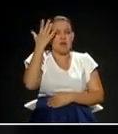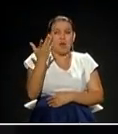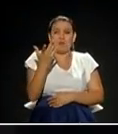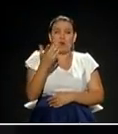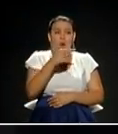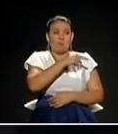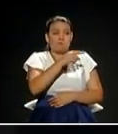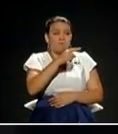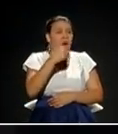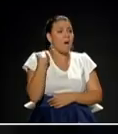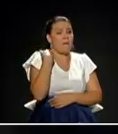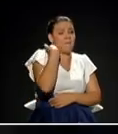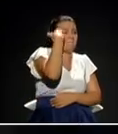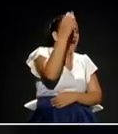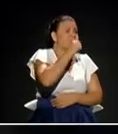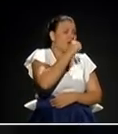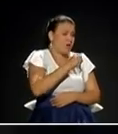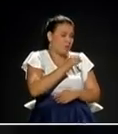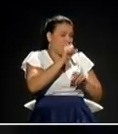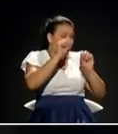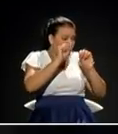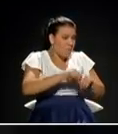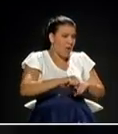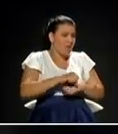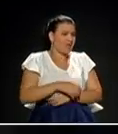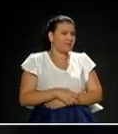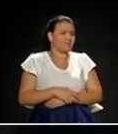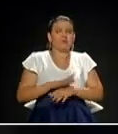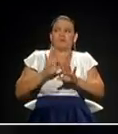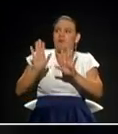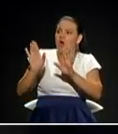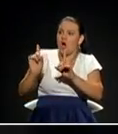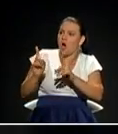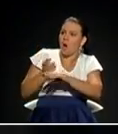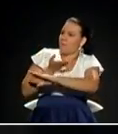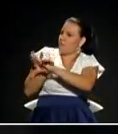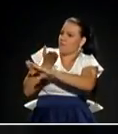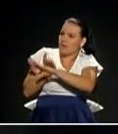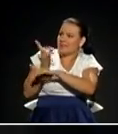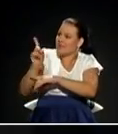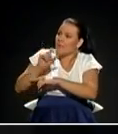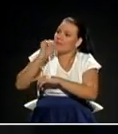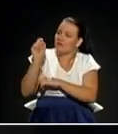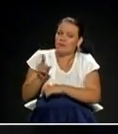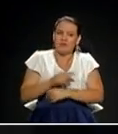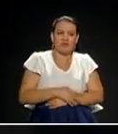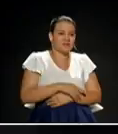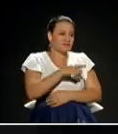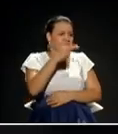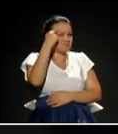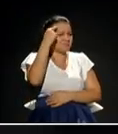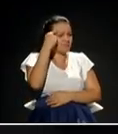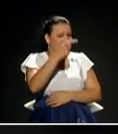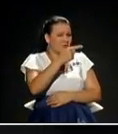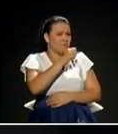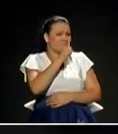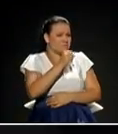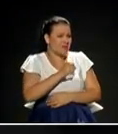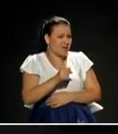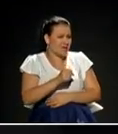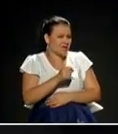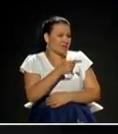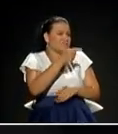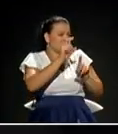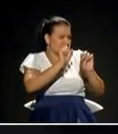para los adultos mayores para que puedan ir a esos... Ya voy a hacer la pregunta. Para que puedan asistir a los eventos, los jóvenes también, porque